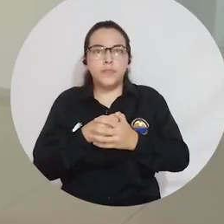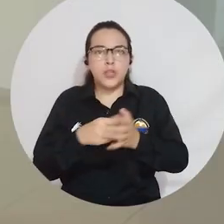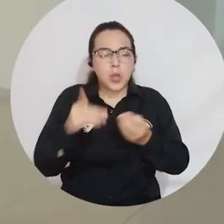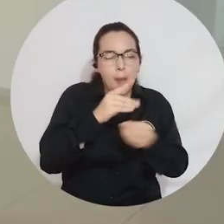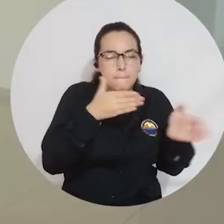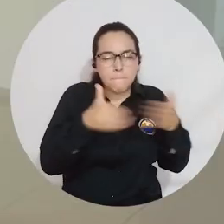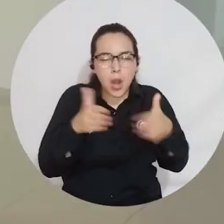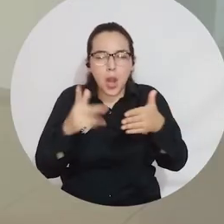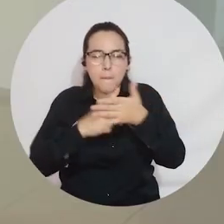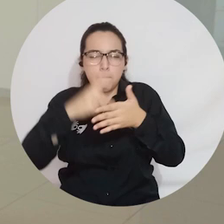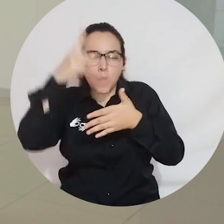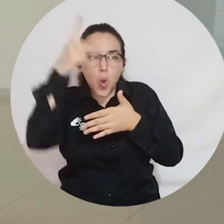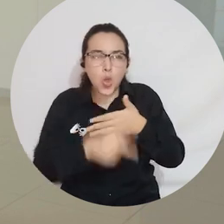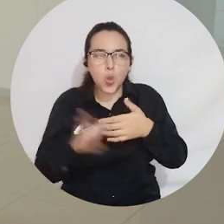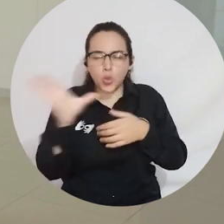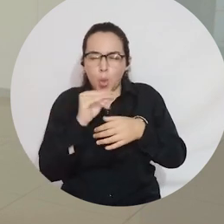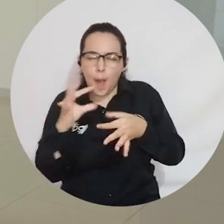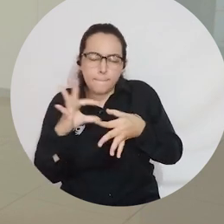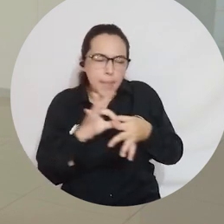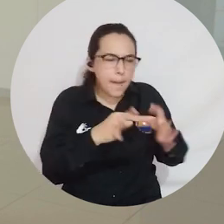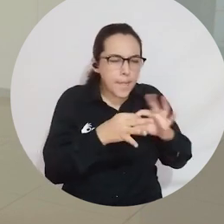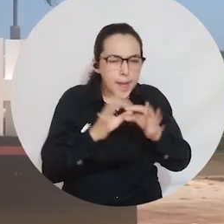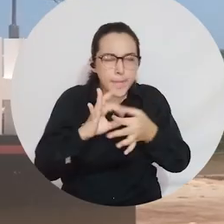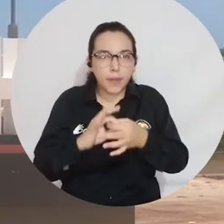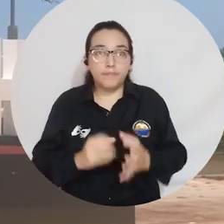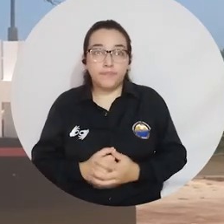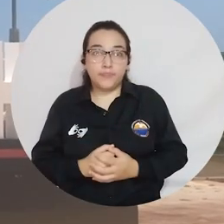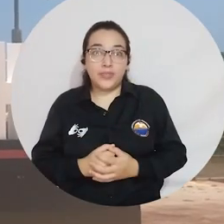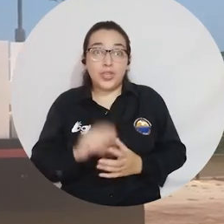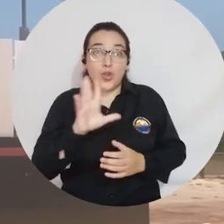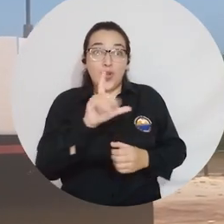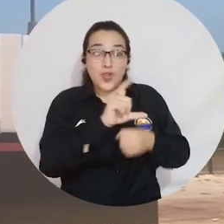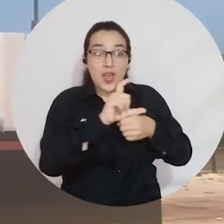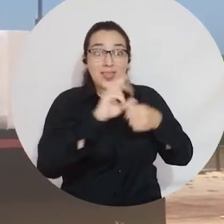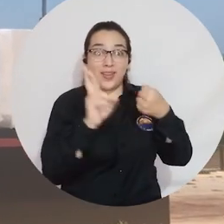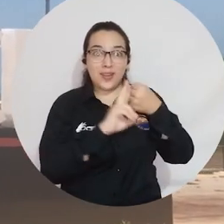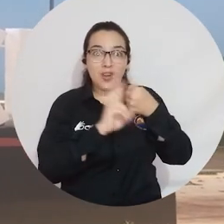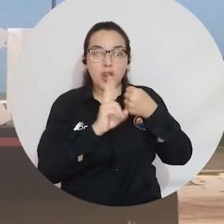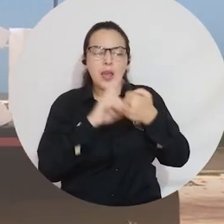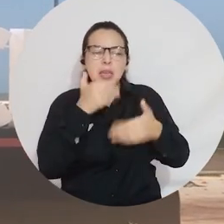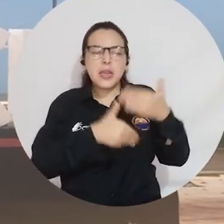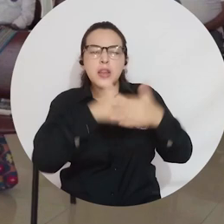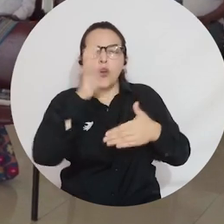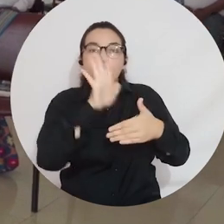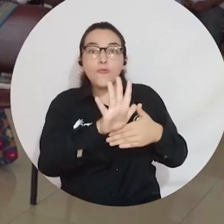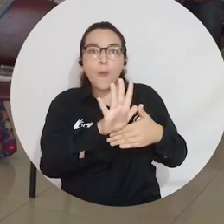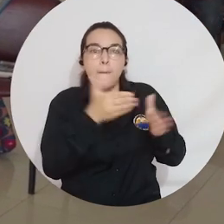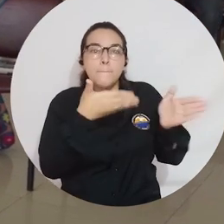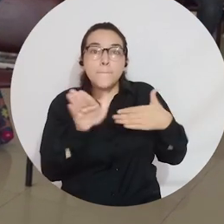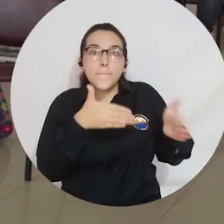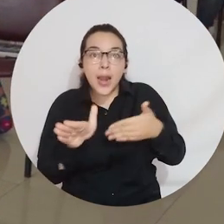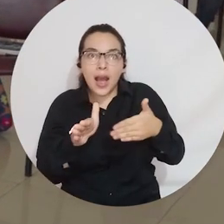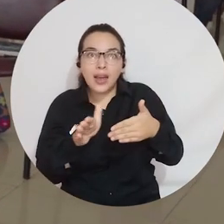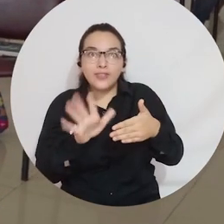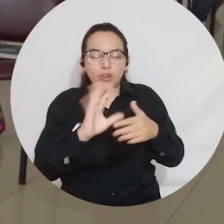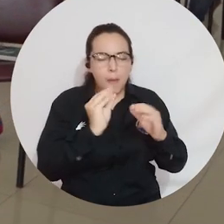planes, programas y proyectos que estén articulados entre sí. En la ciudad de Río Hacha se llevó a cabo el inicio de la formulación del Plan de